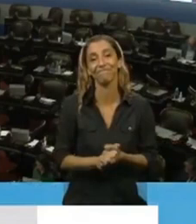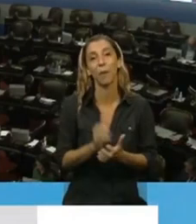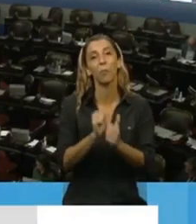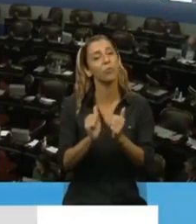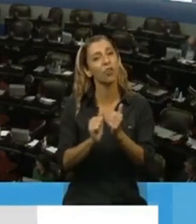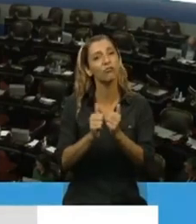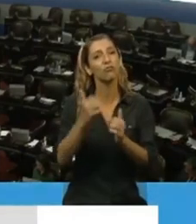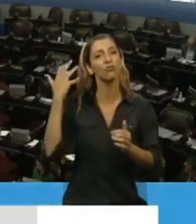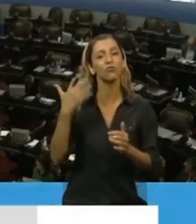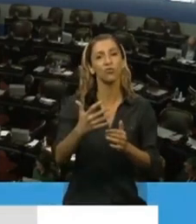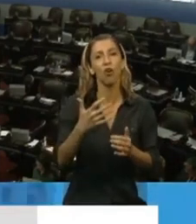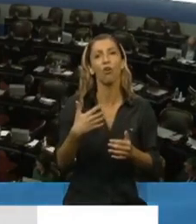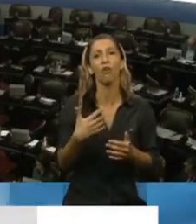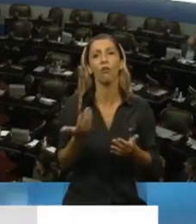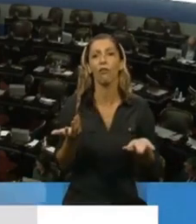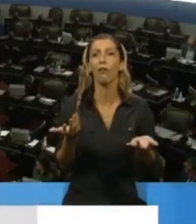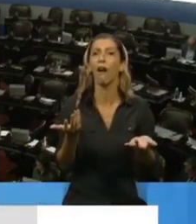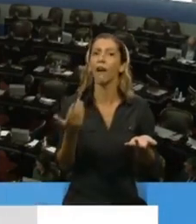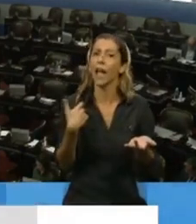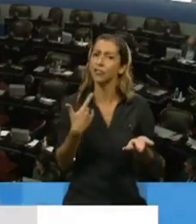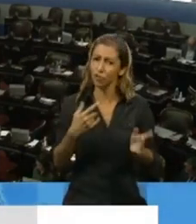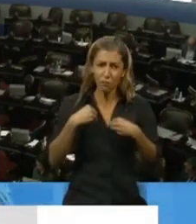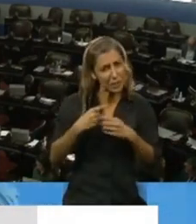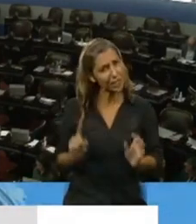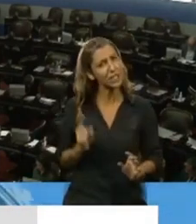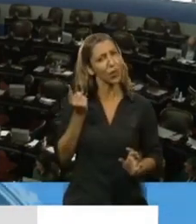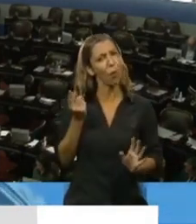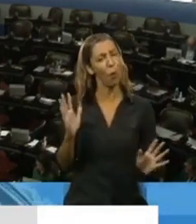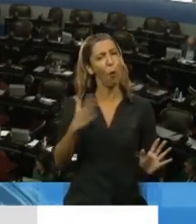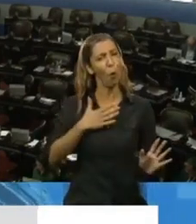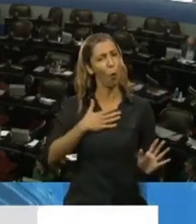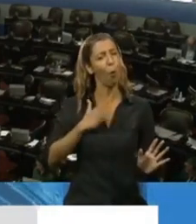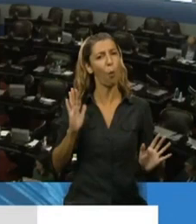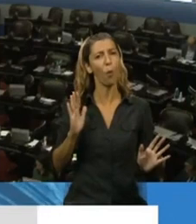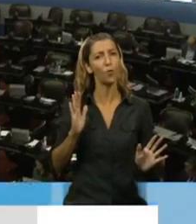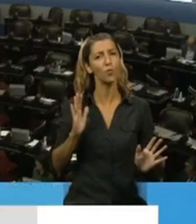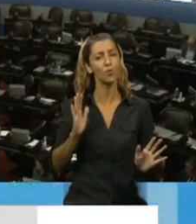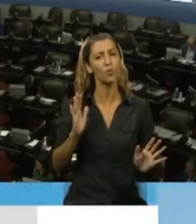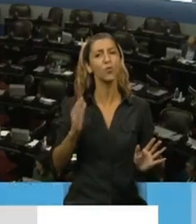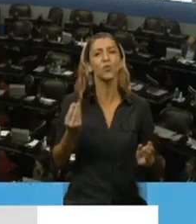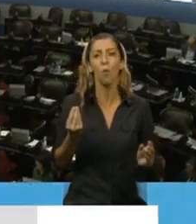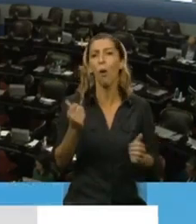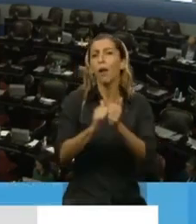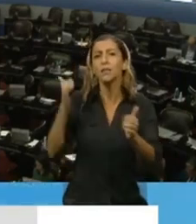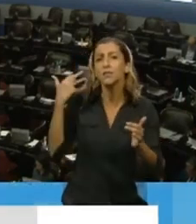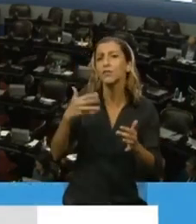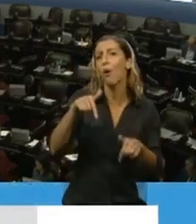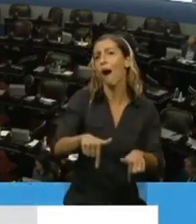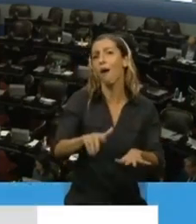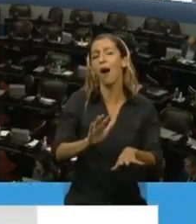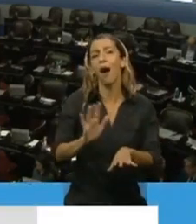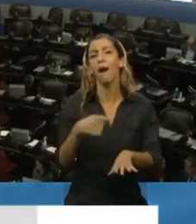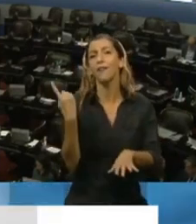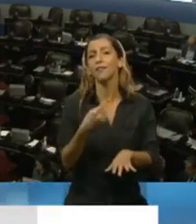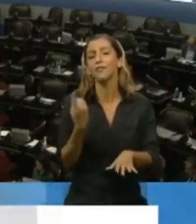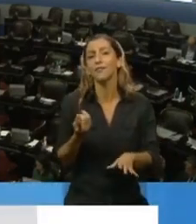historia es poder decir, y lo digo con muchísimo orgullo, que nuestro espacio político cumple por,